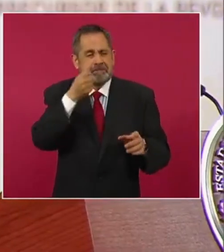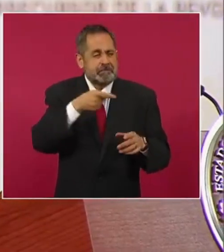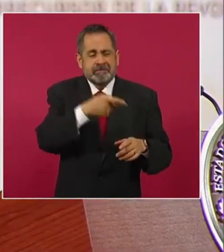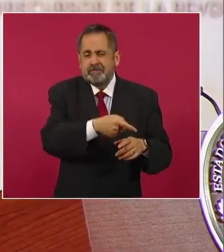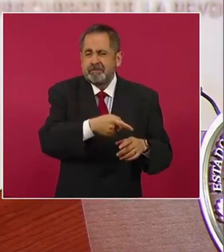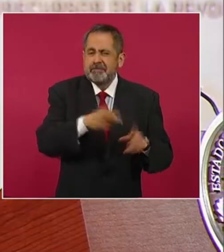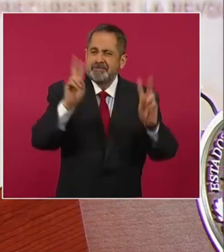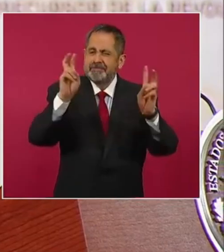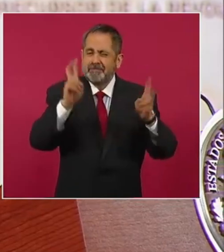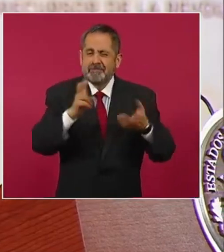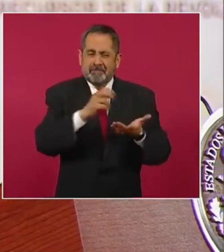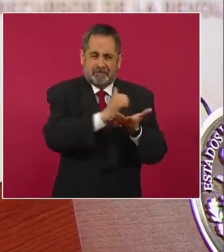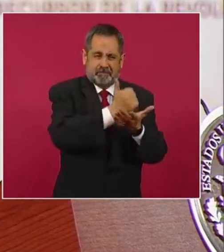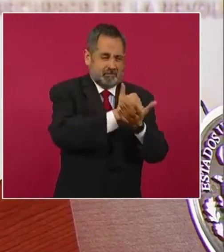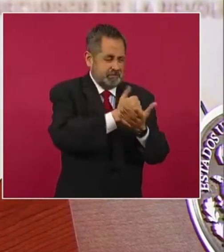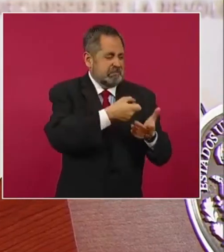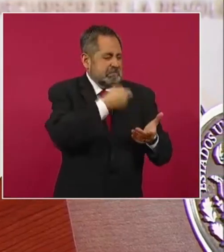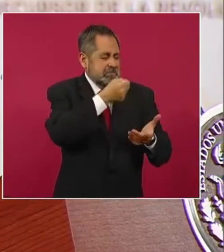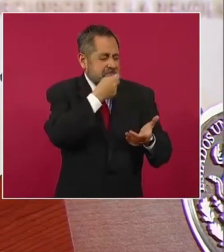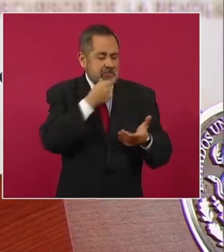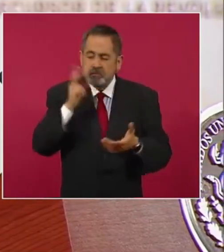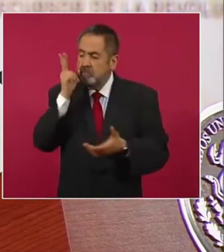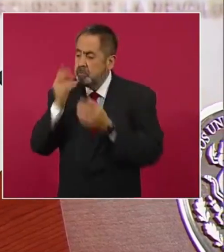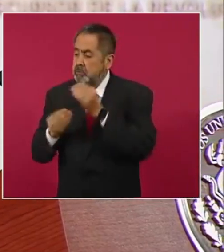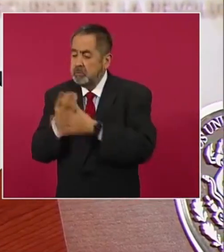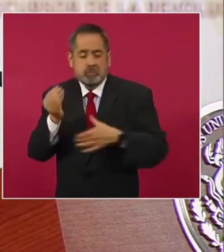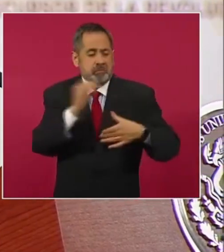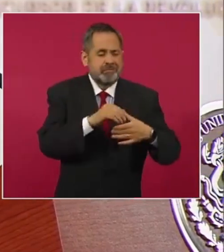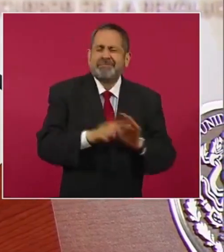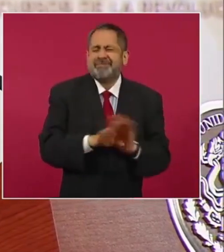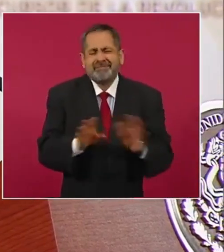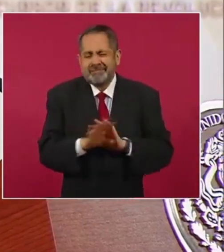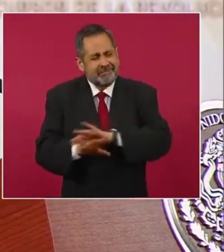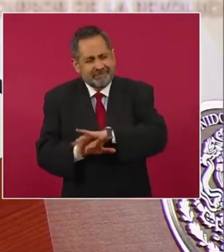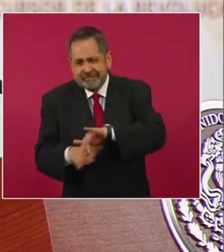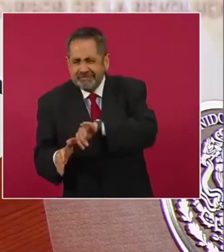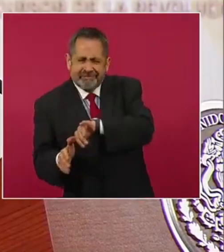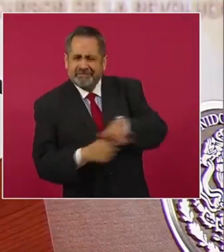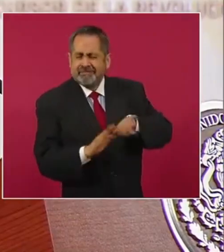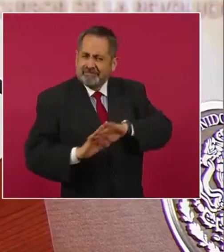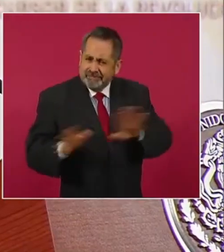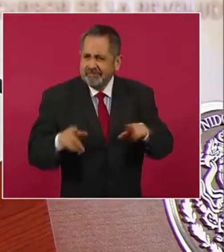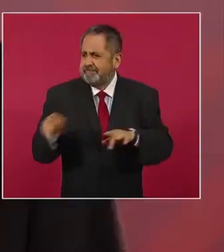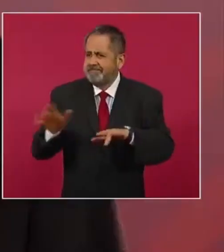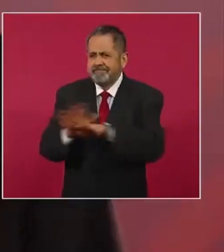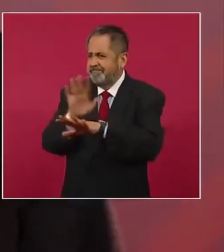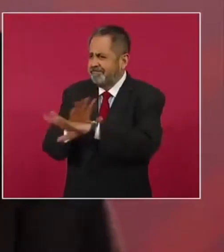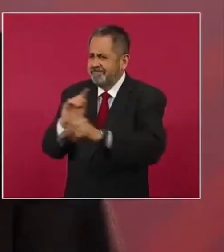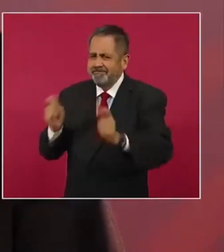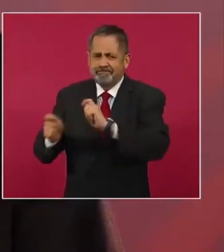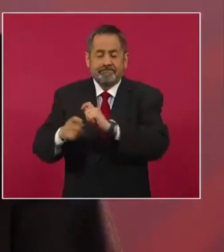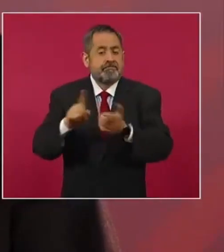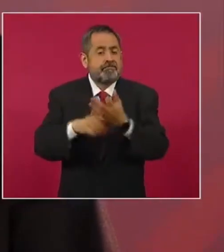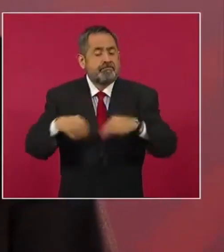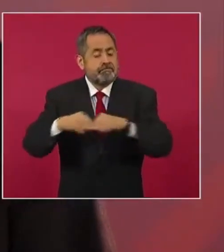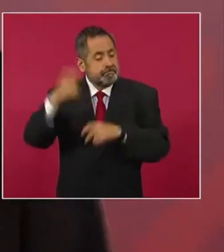ya son otras cosas, es otra realidad. Ya hubieron reacomodos y sobre todo cambio